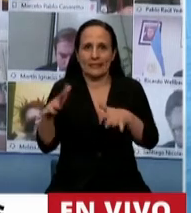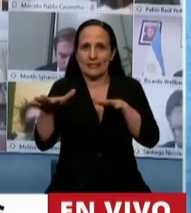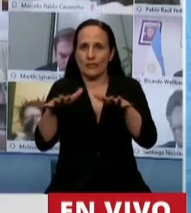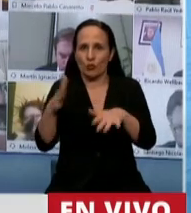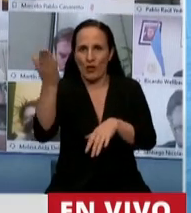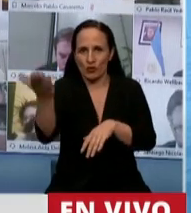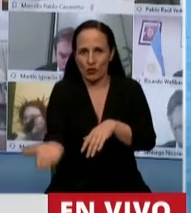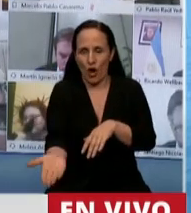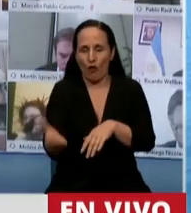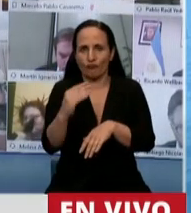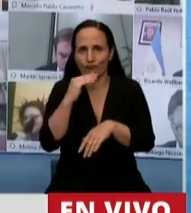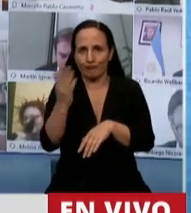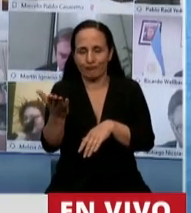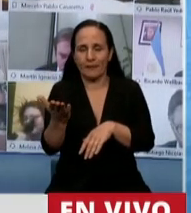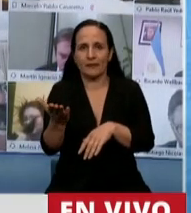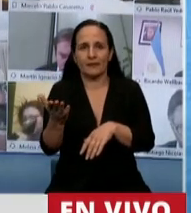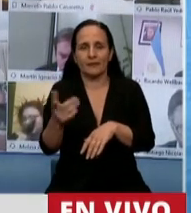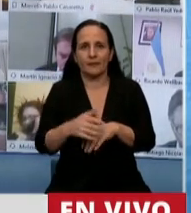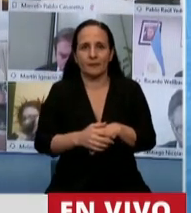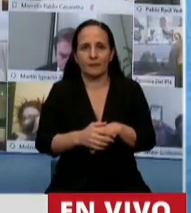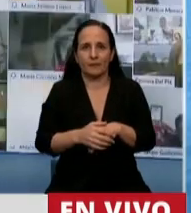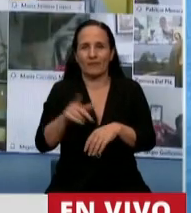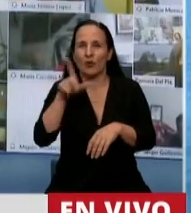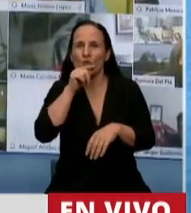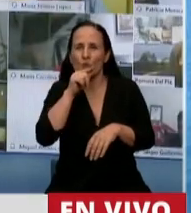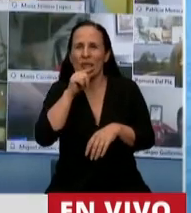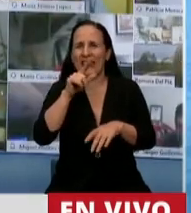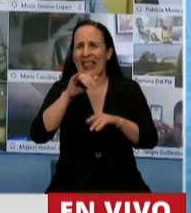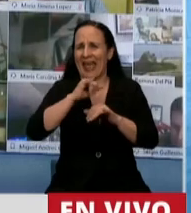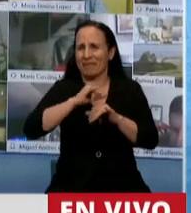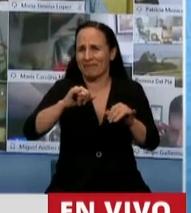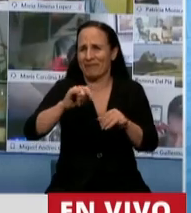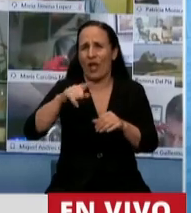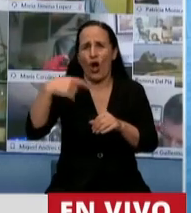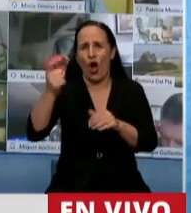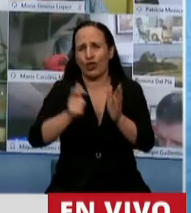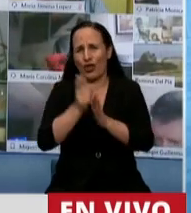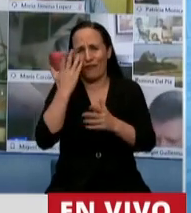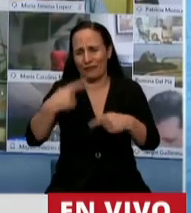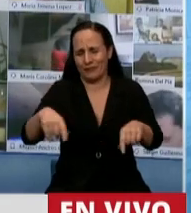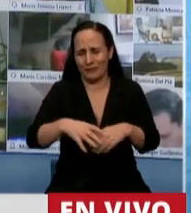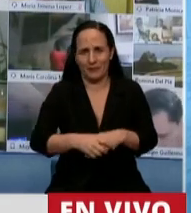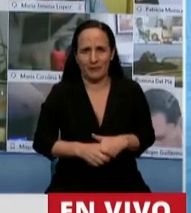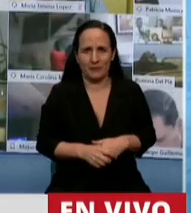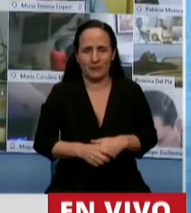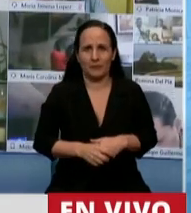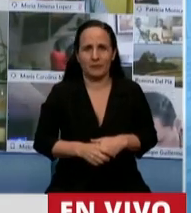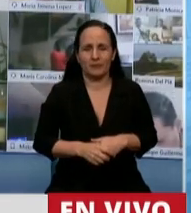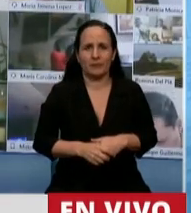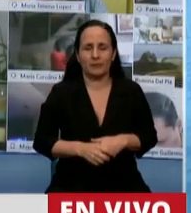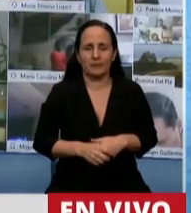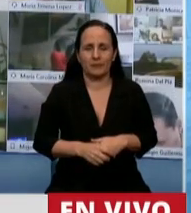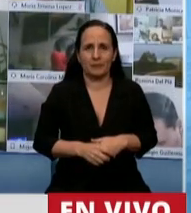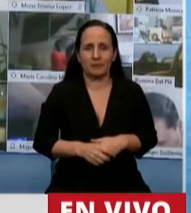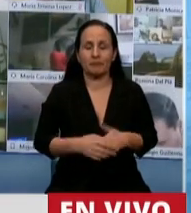está ocurriendo en Twitter principalmente y en otras redes sociales. Presidente,